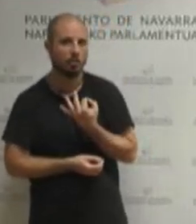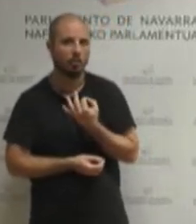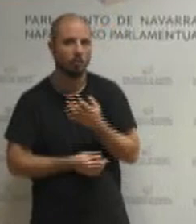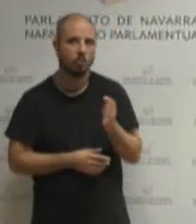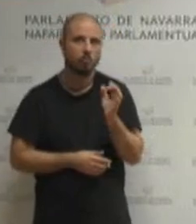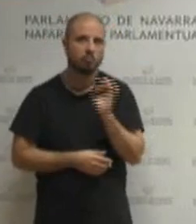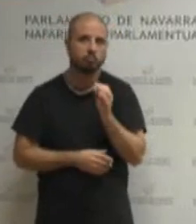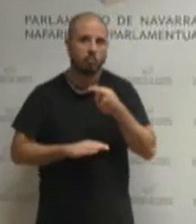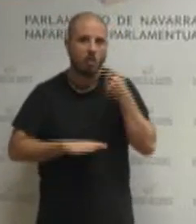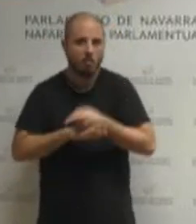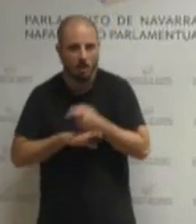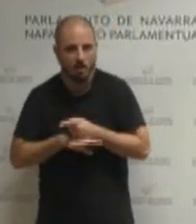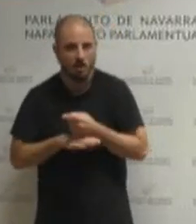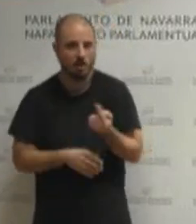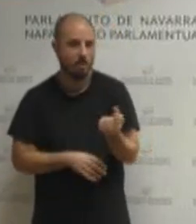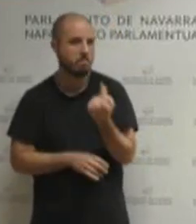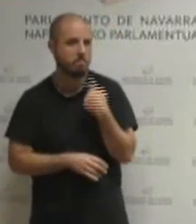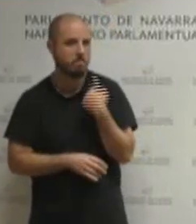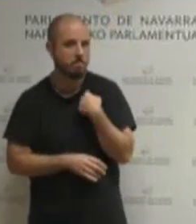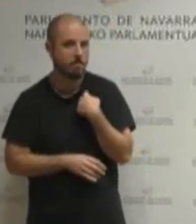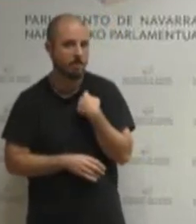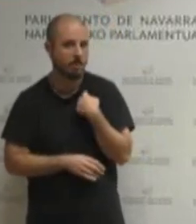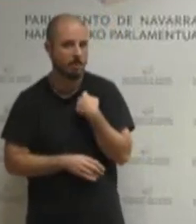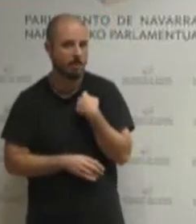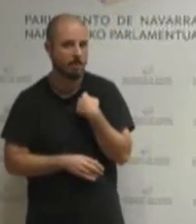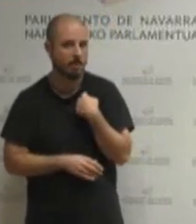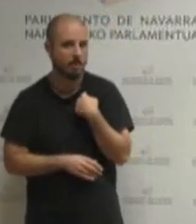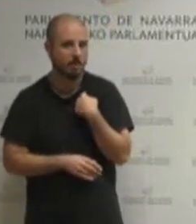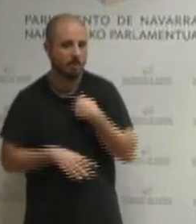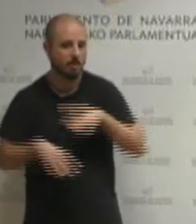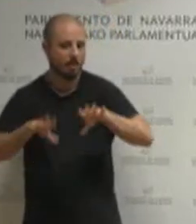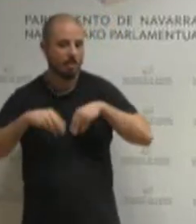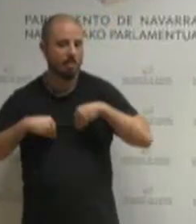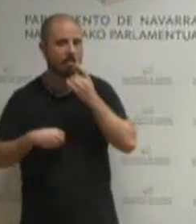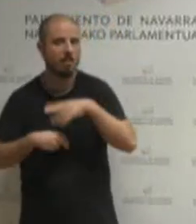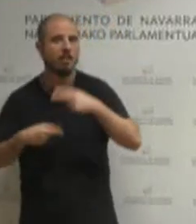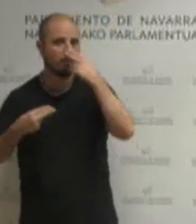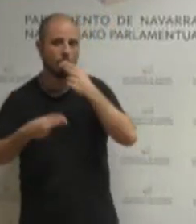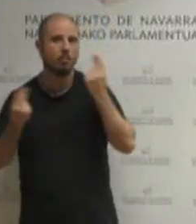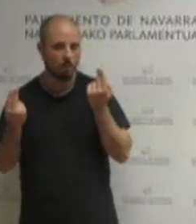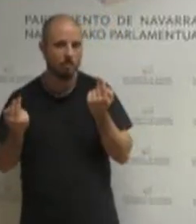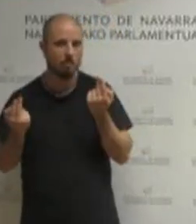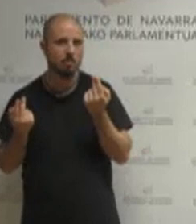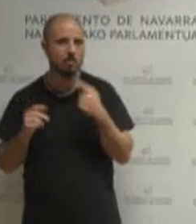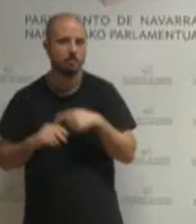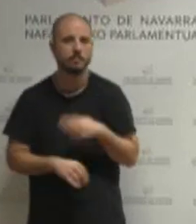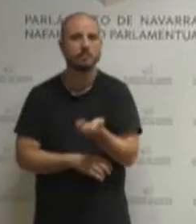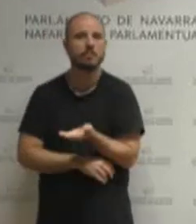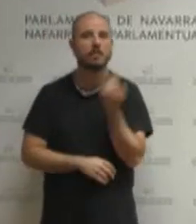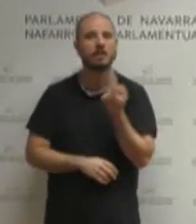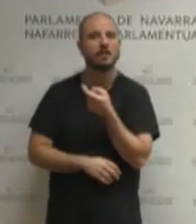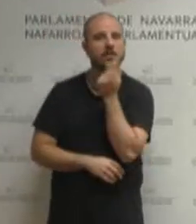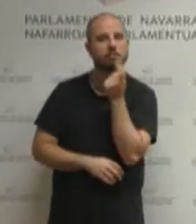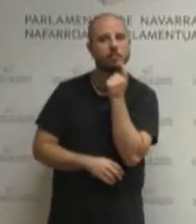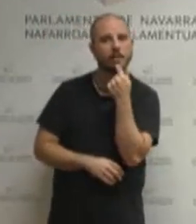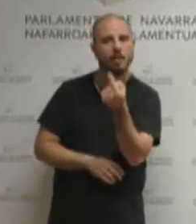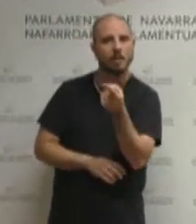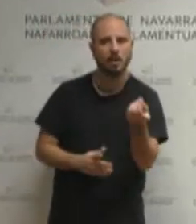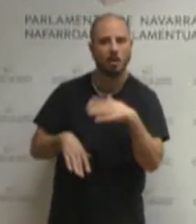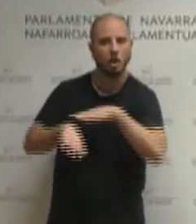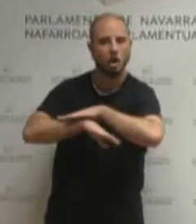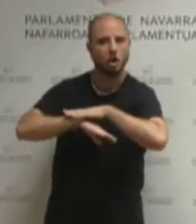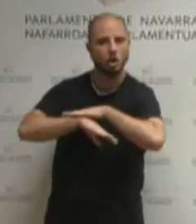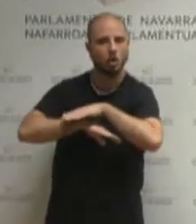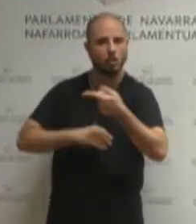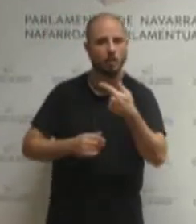hay obligaciones y si hay pérdidas esas las asume la parte pública decía el señor Esparza que este gobierno está dilapidando